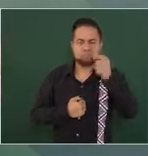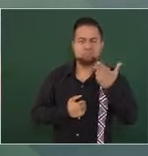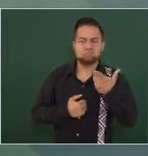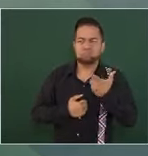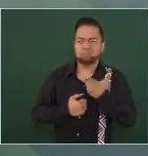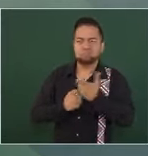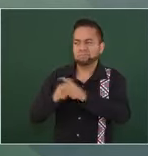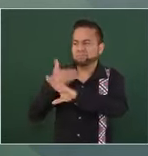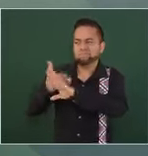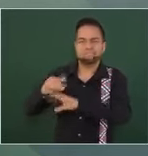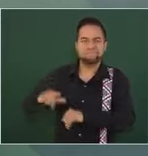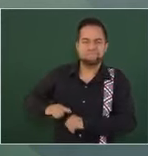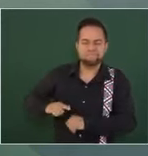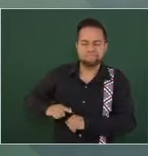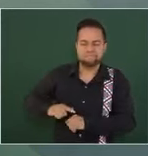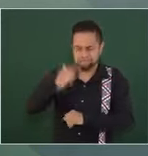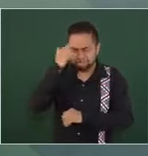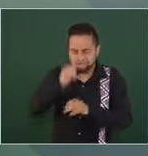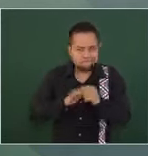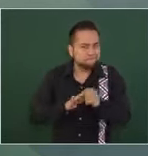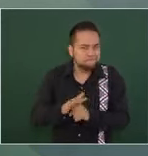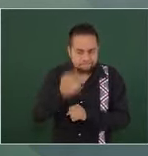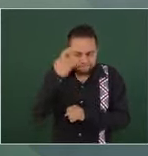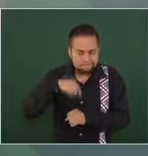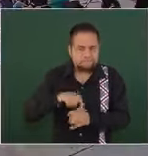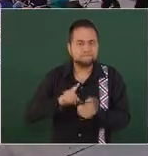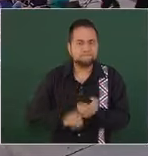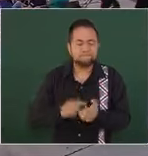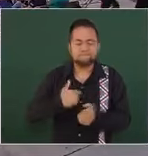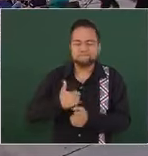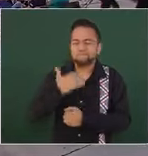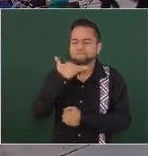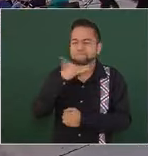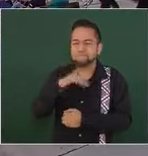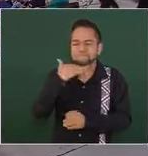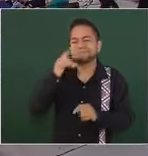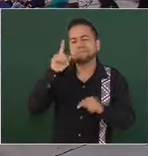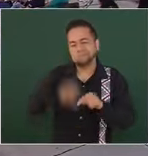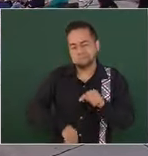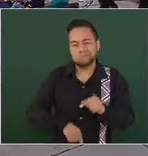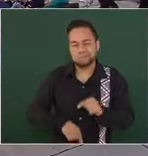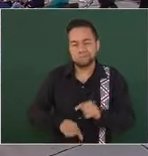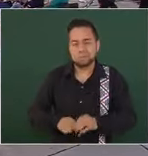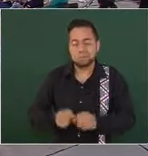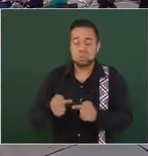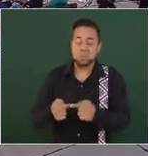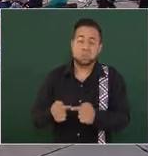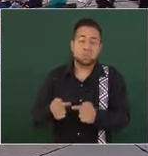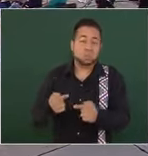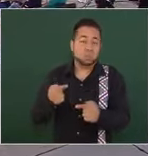el combate a la corrupción desde entonces